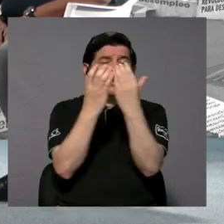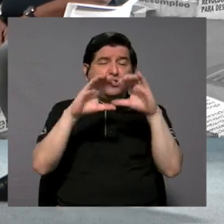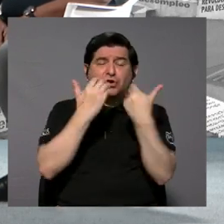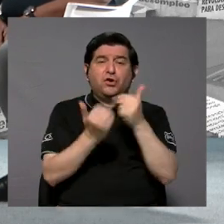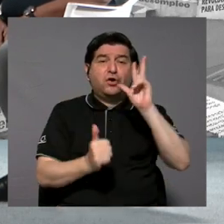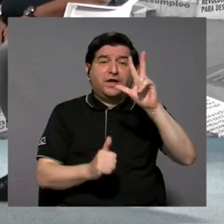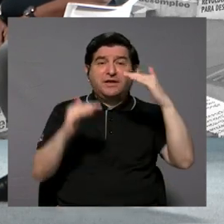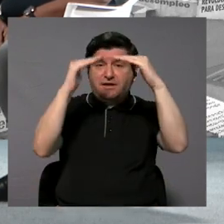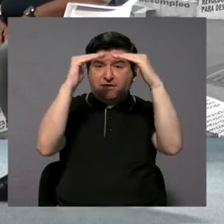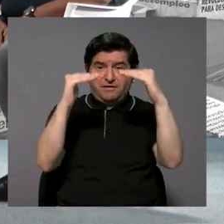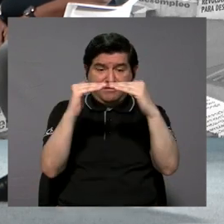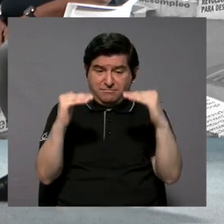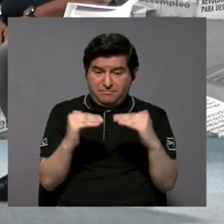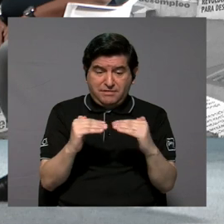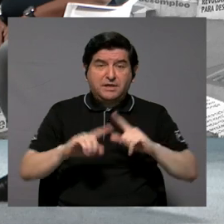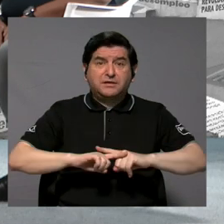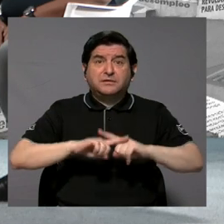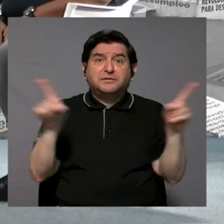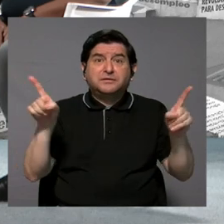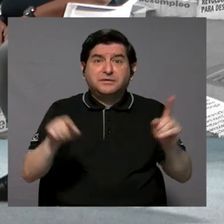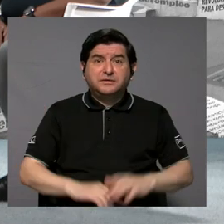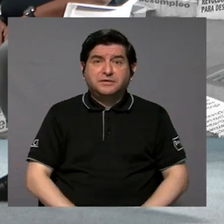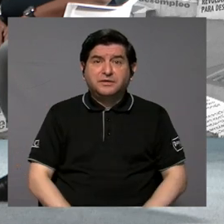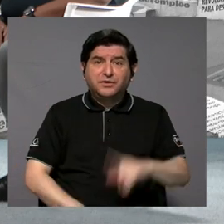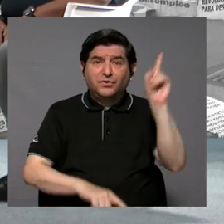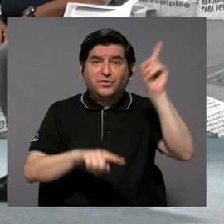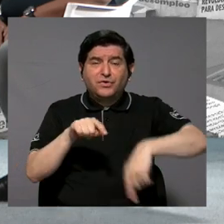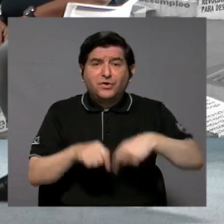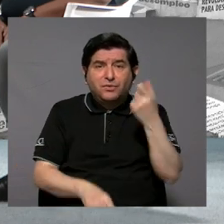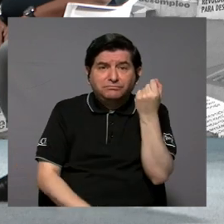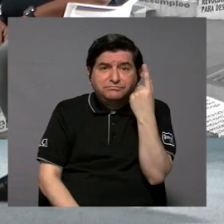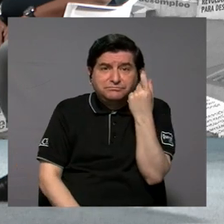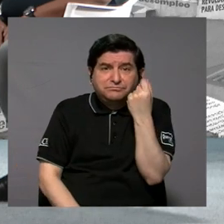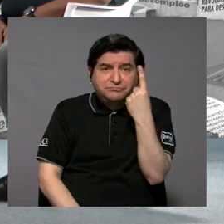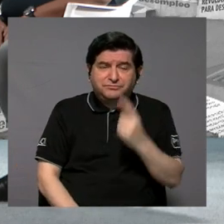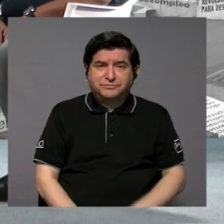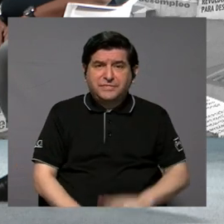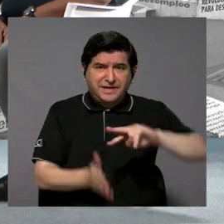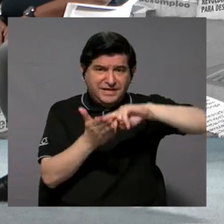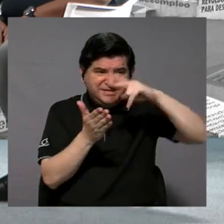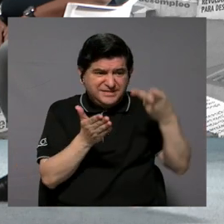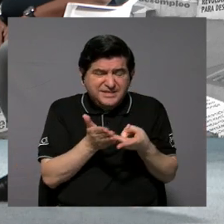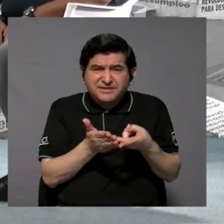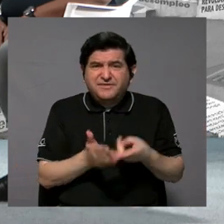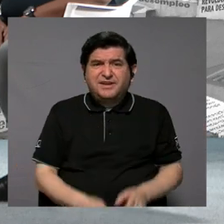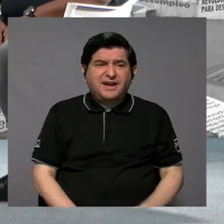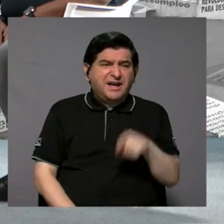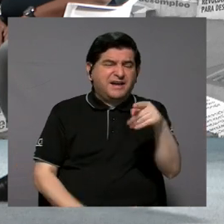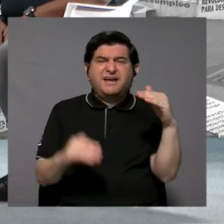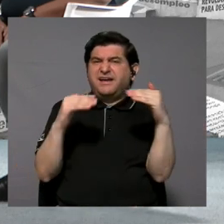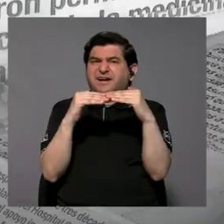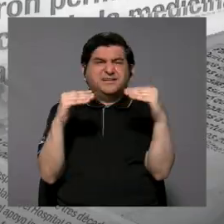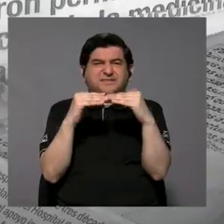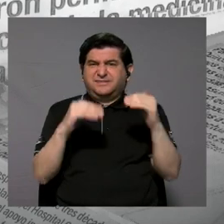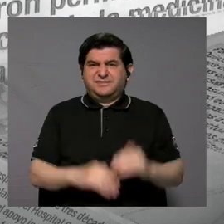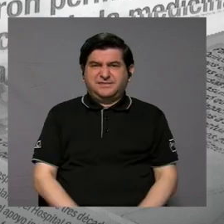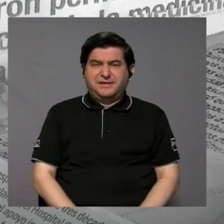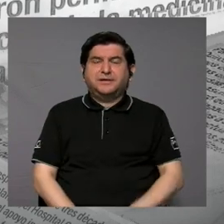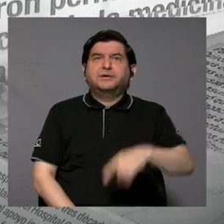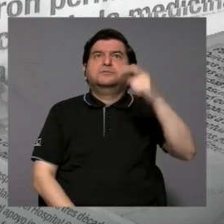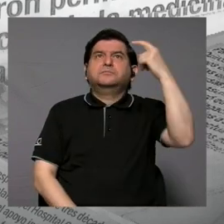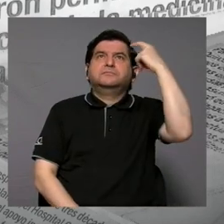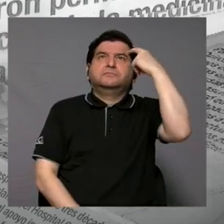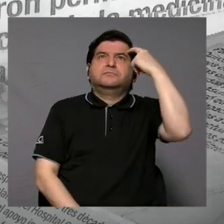niveles, pero no se puede interpretar en términos de qué significan esos niveles en